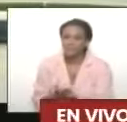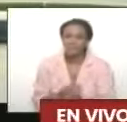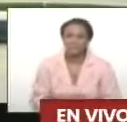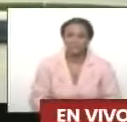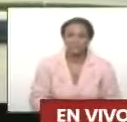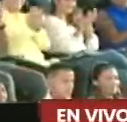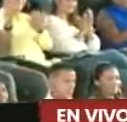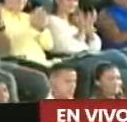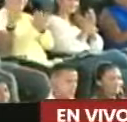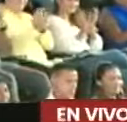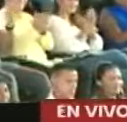Vamos entonces.